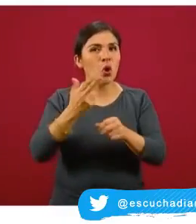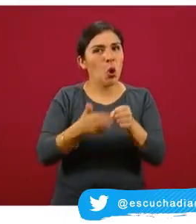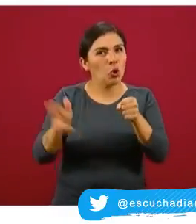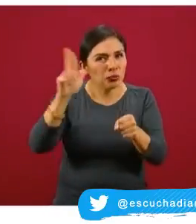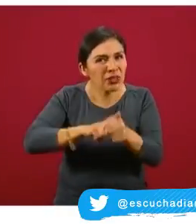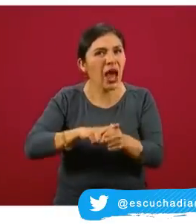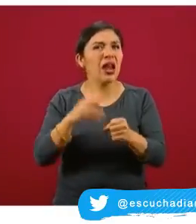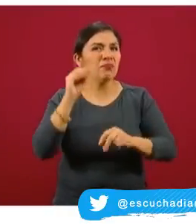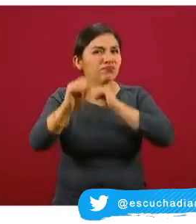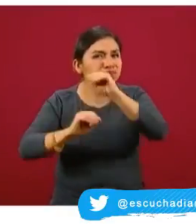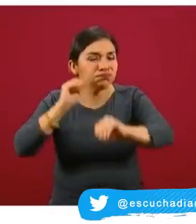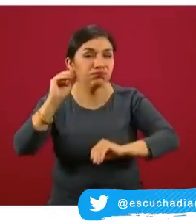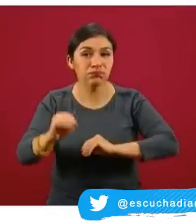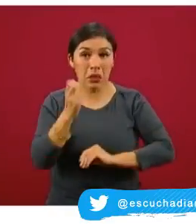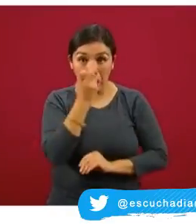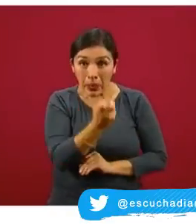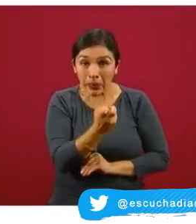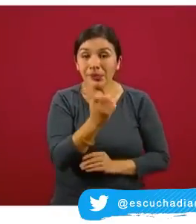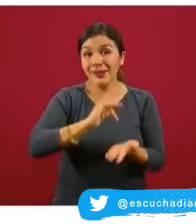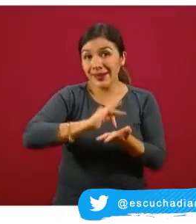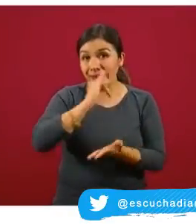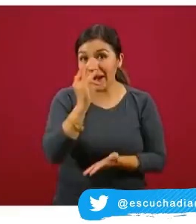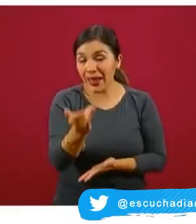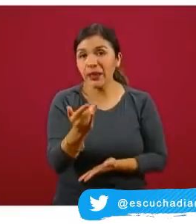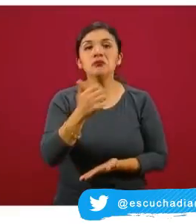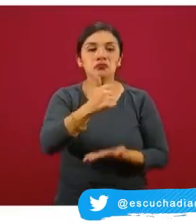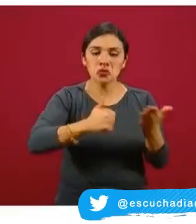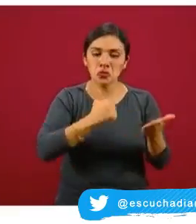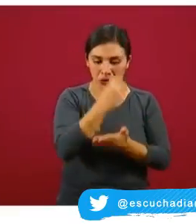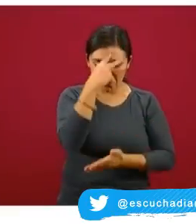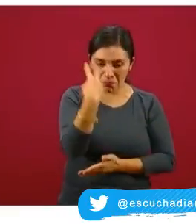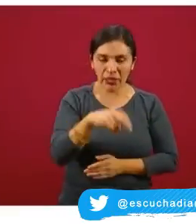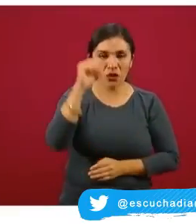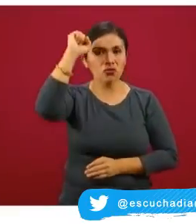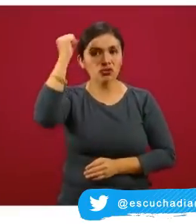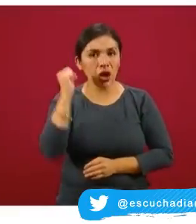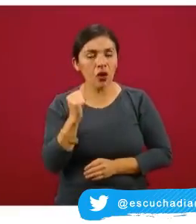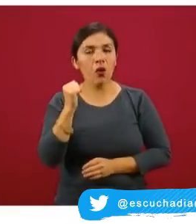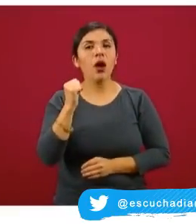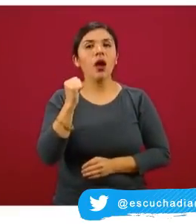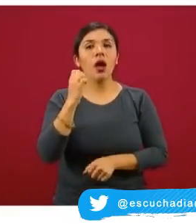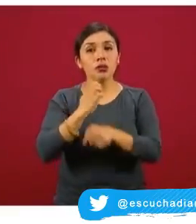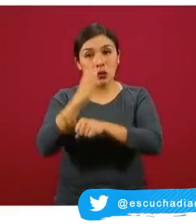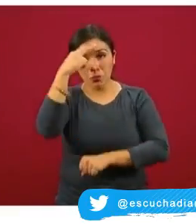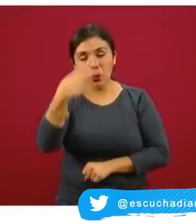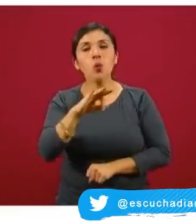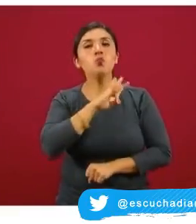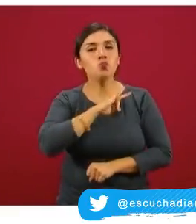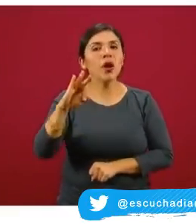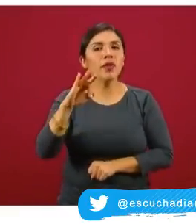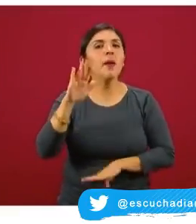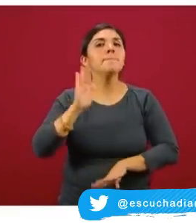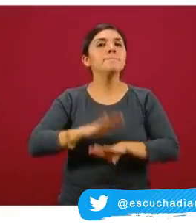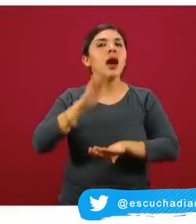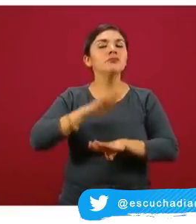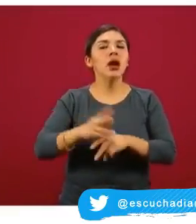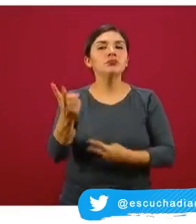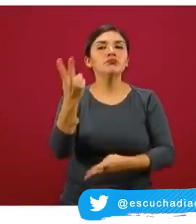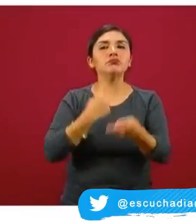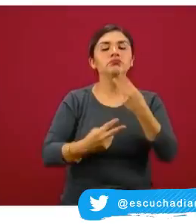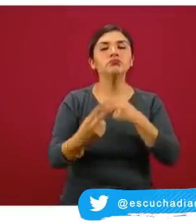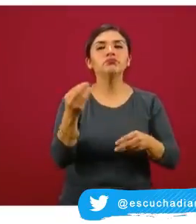mencionar, pues tanto Ciudad de México, Sinaloa y México han podido en su momento incrementar